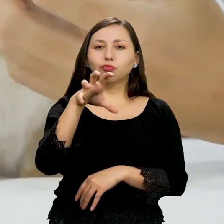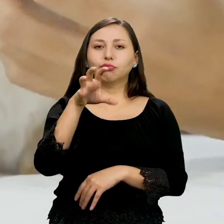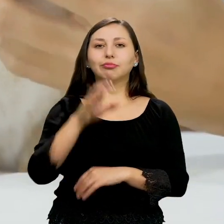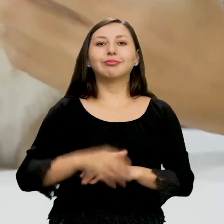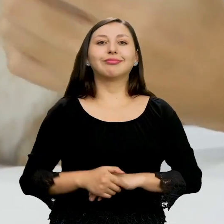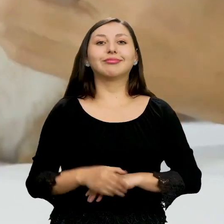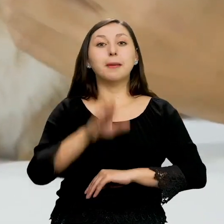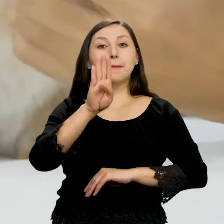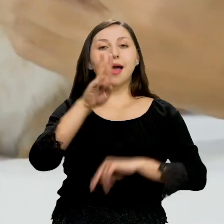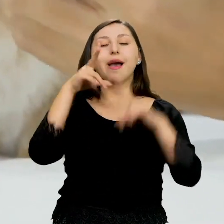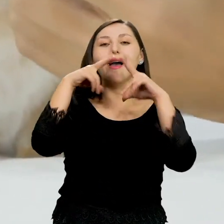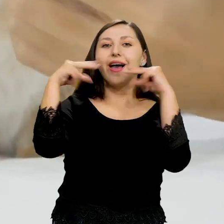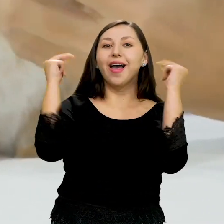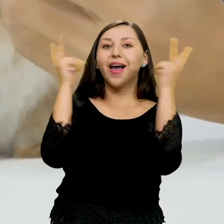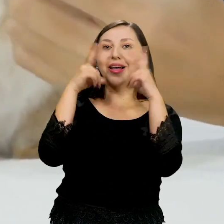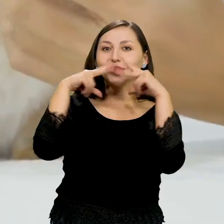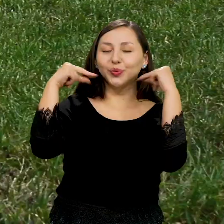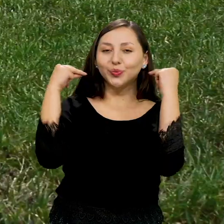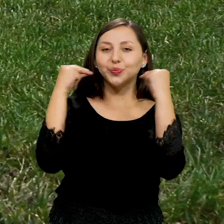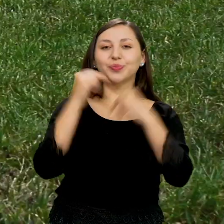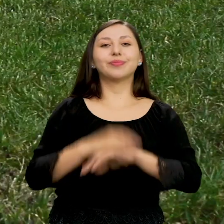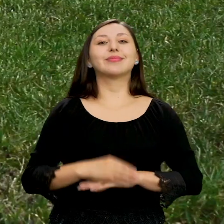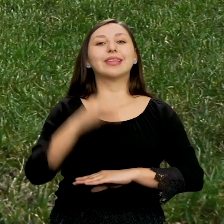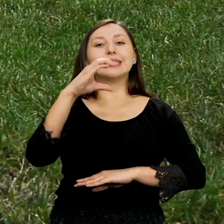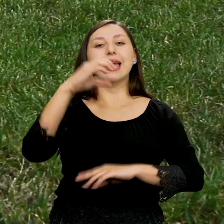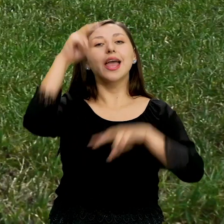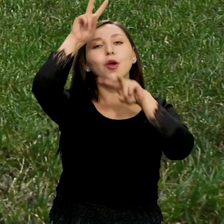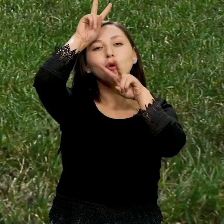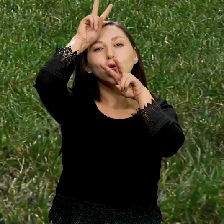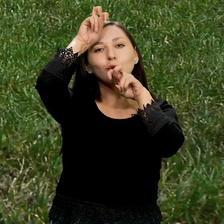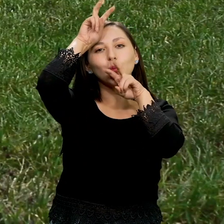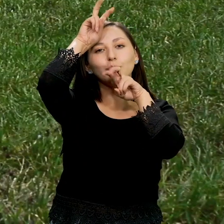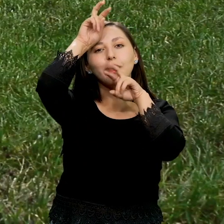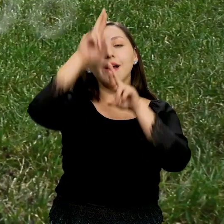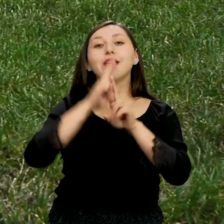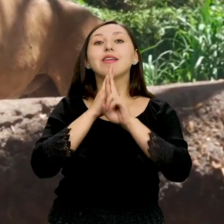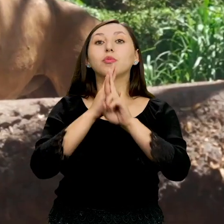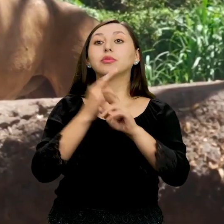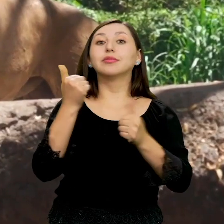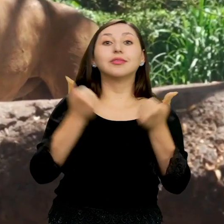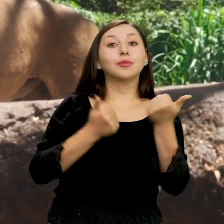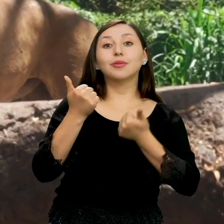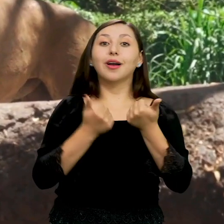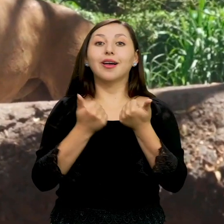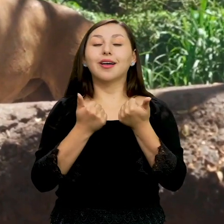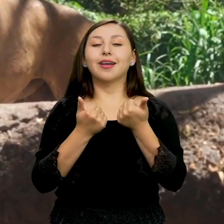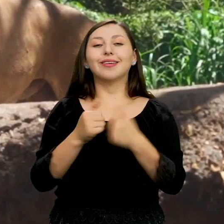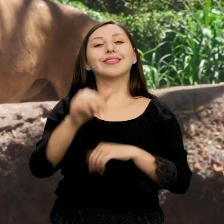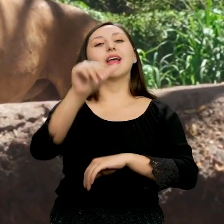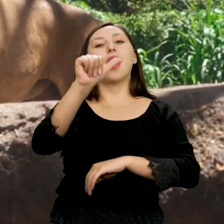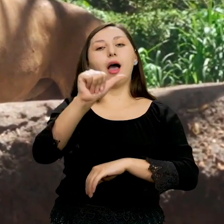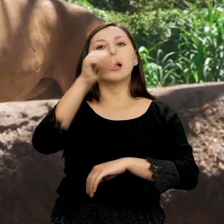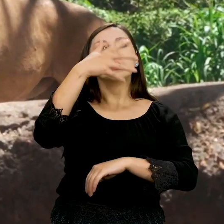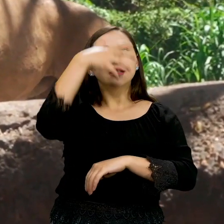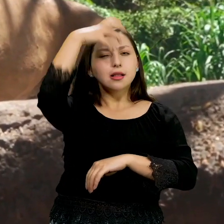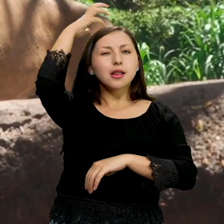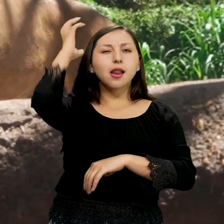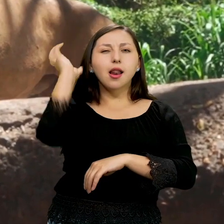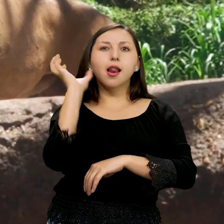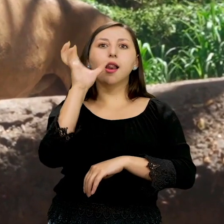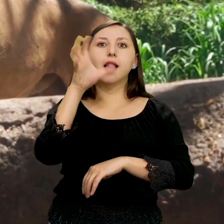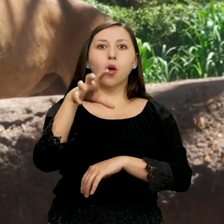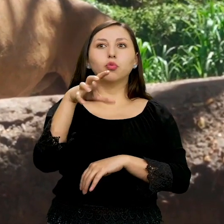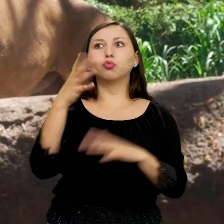Opción B Gato Opción C Conejo La respuesta correcta es la opción A